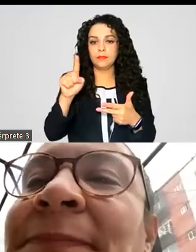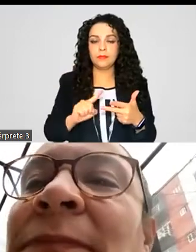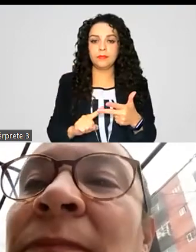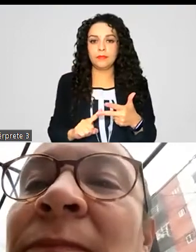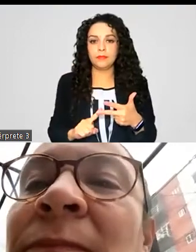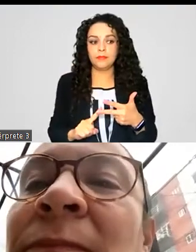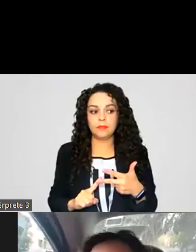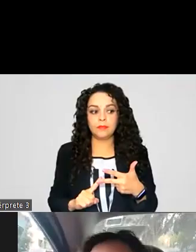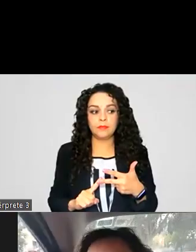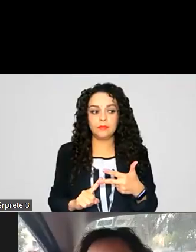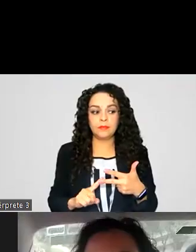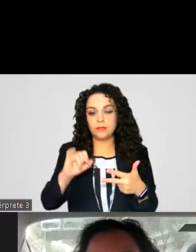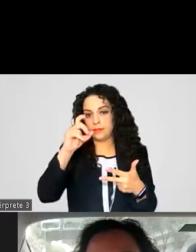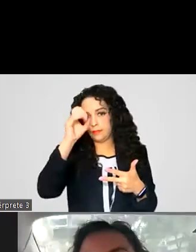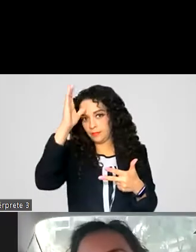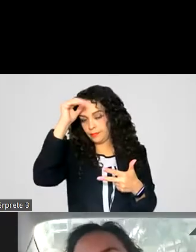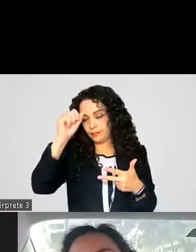Mónica Fernández, a favor